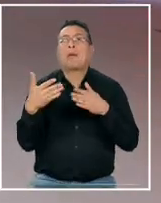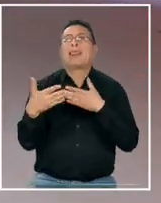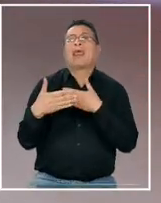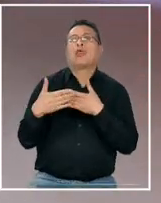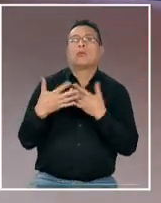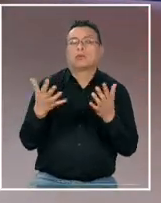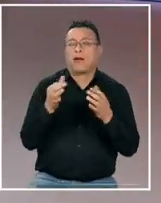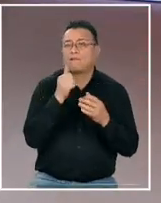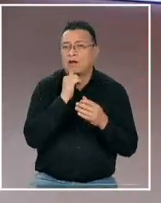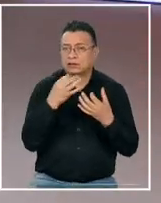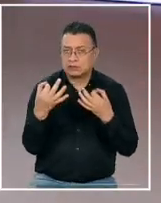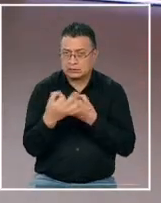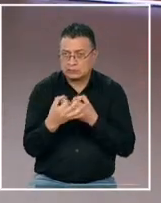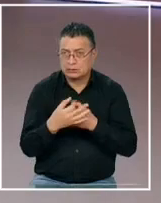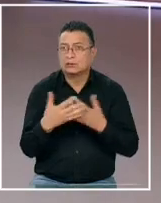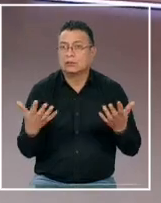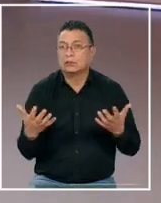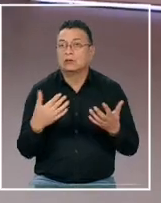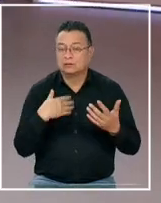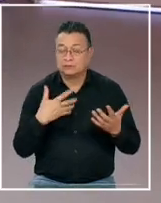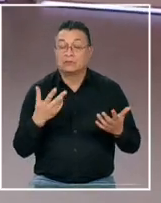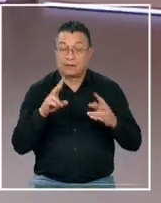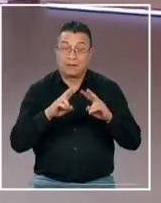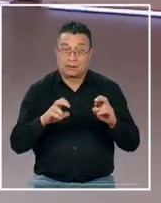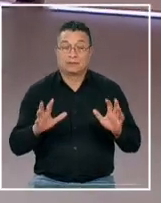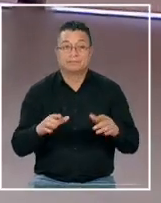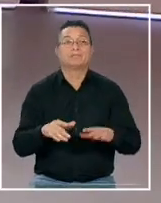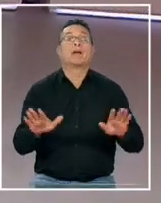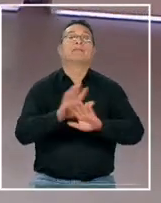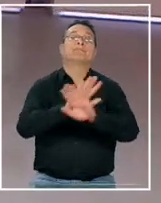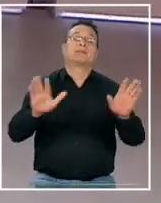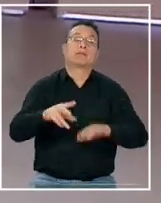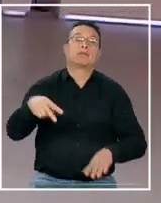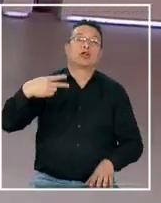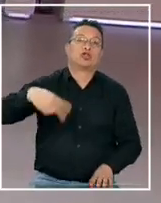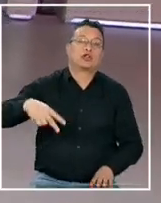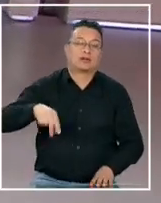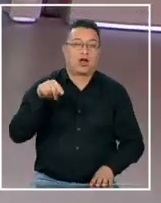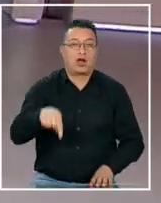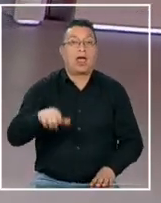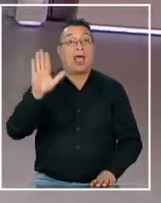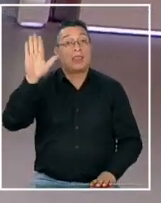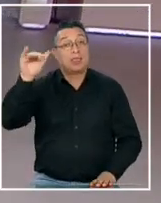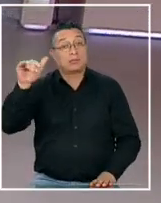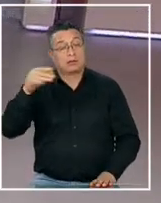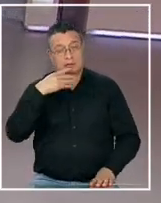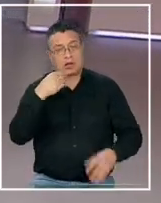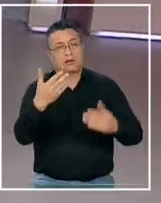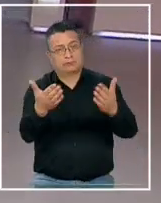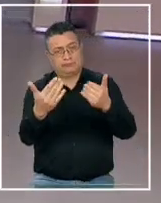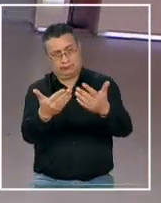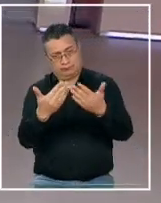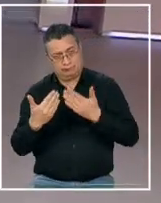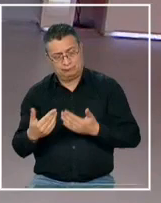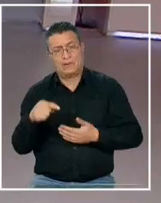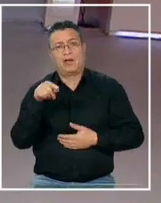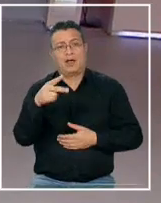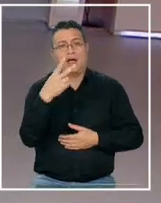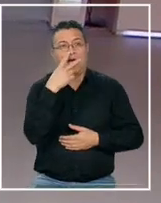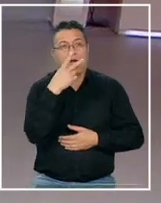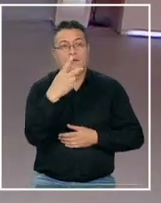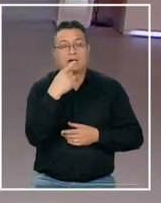¿no? habría que averiguar la investigación al respecto bueno terminamos aquí las noticias antes de despedirnos los invitamos a ver un